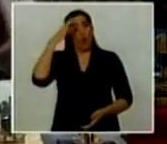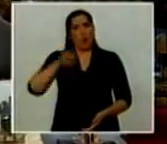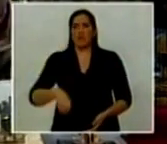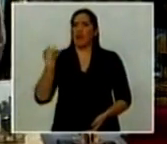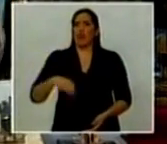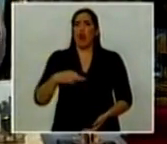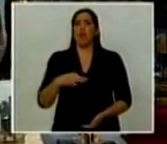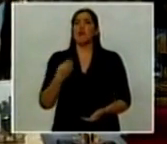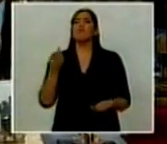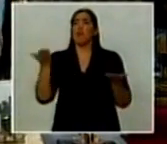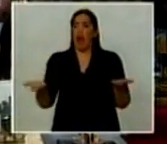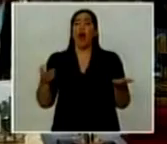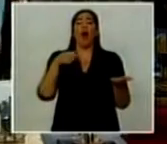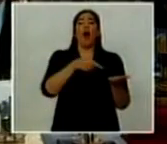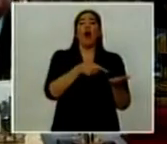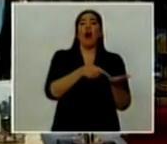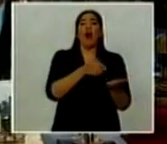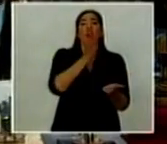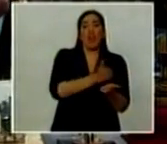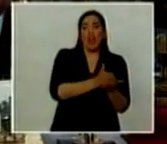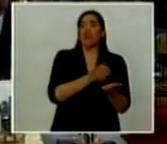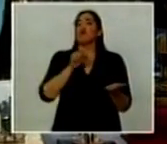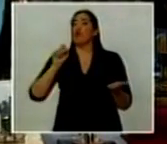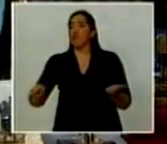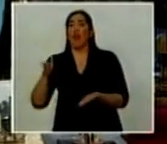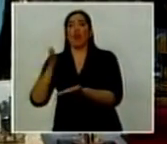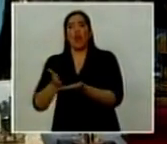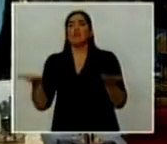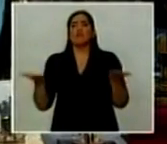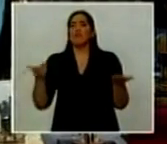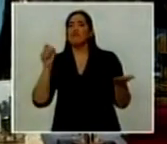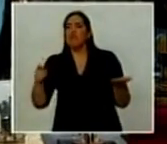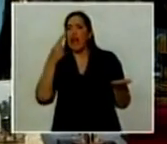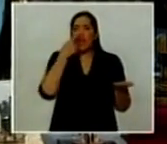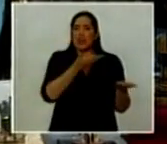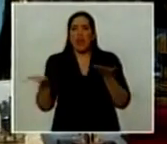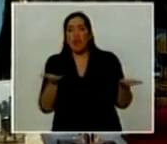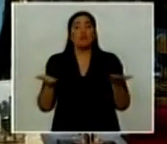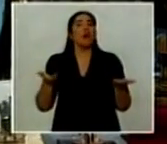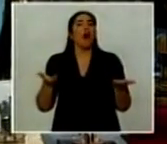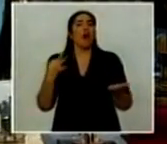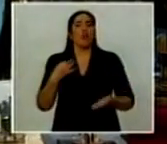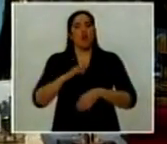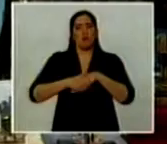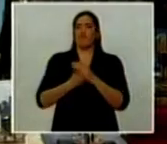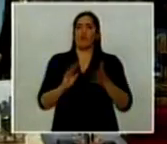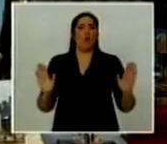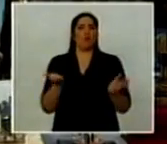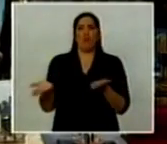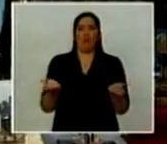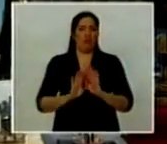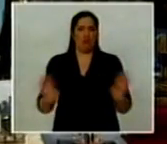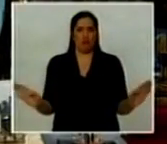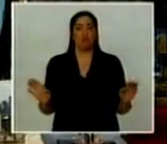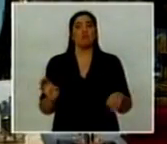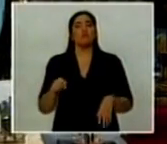entre los intereses y los derechos de dos partes. Y también otro principio que hace memoria a la imagen